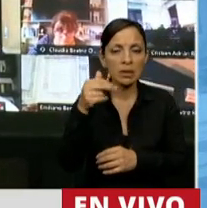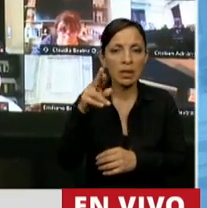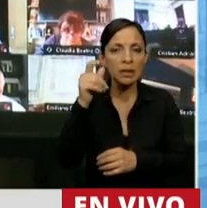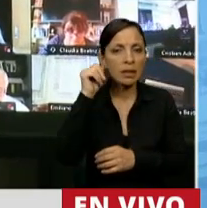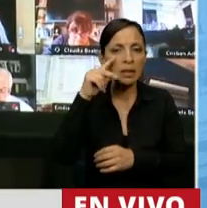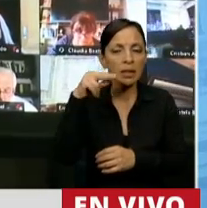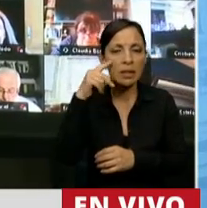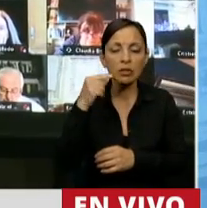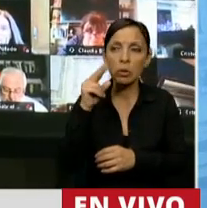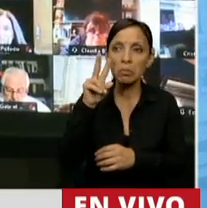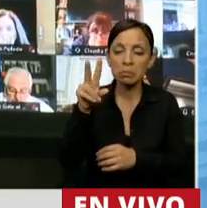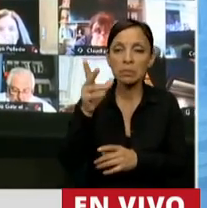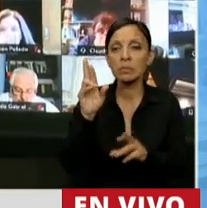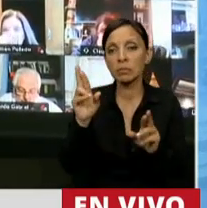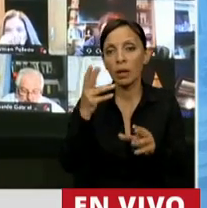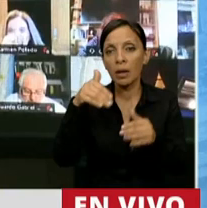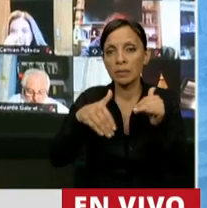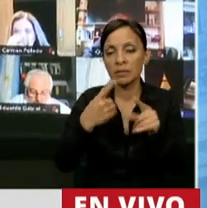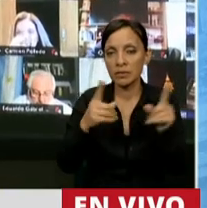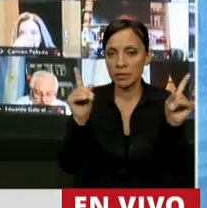encantado que votara de otra manera, pero entiendo su posición.